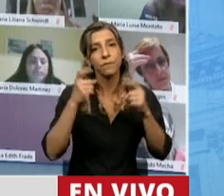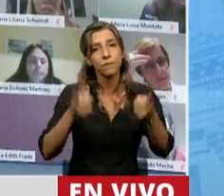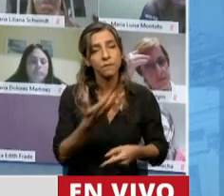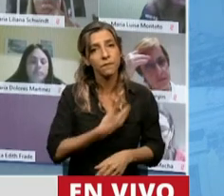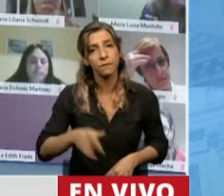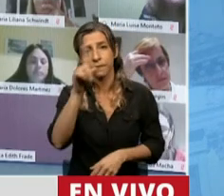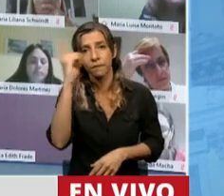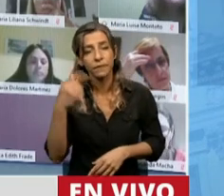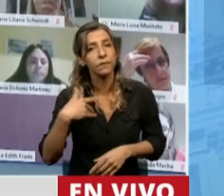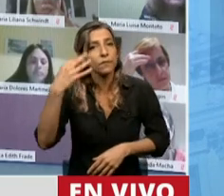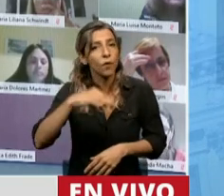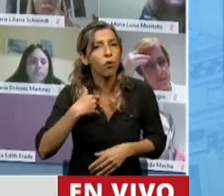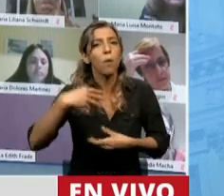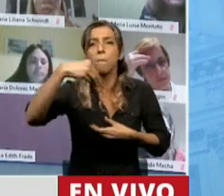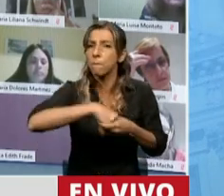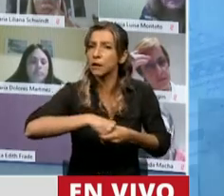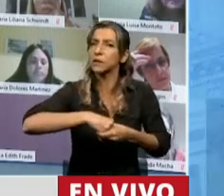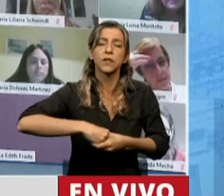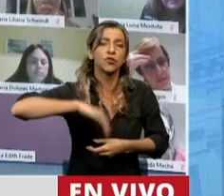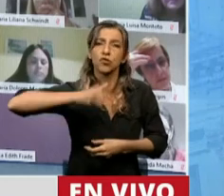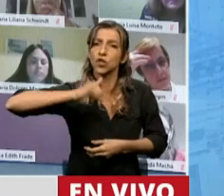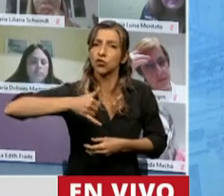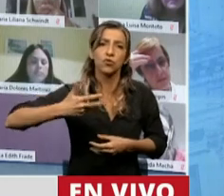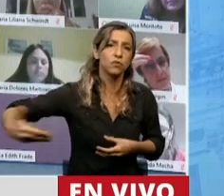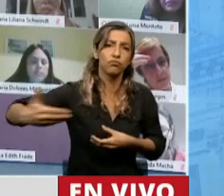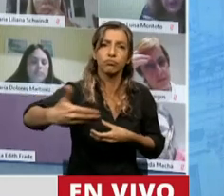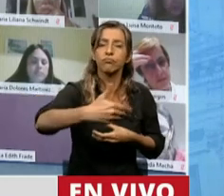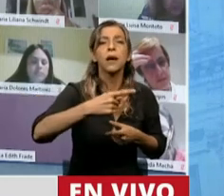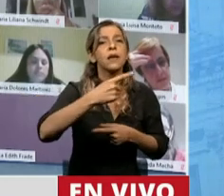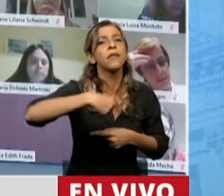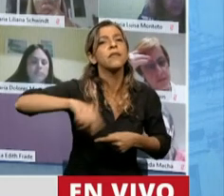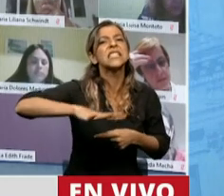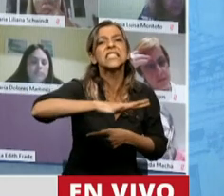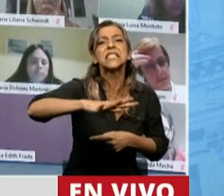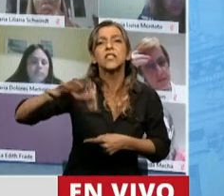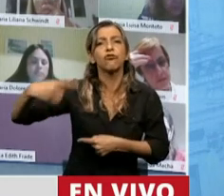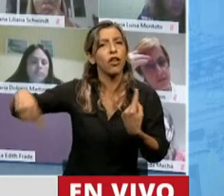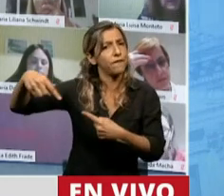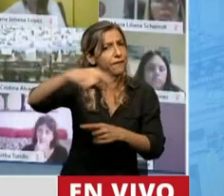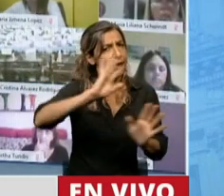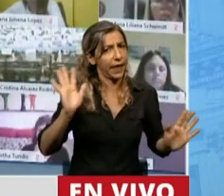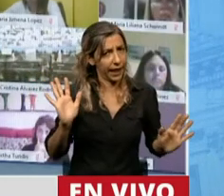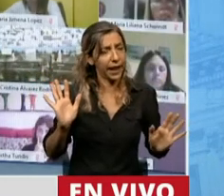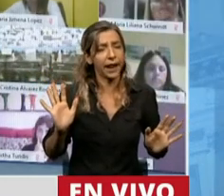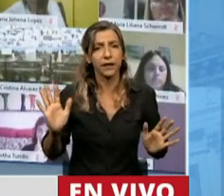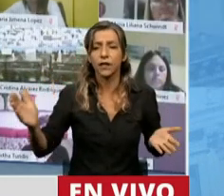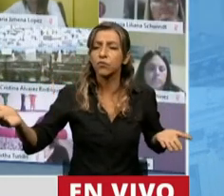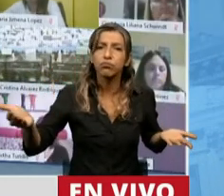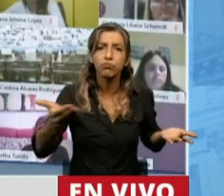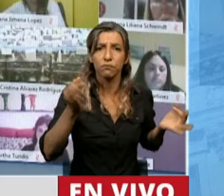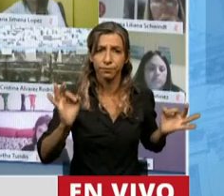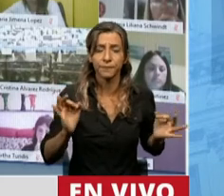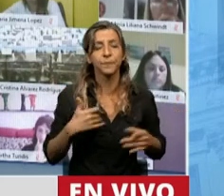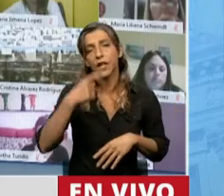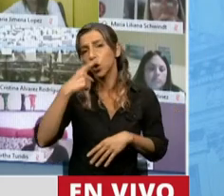Estado para lograr esa participación efectiva, consciente e informada de los distintos sectores de la sociedad. Por último, y para no abusar